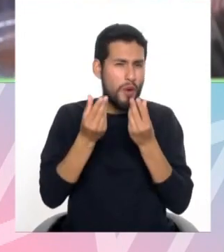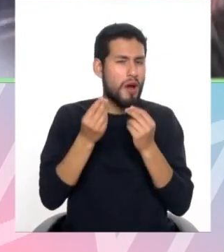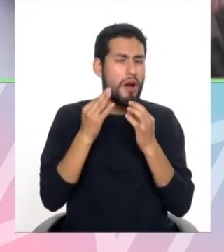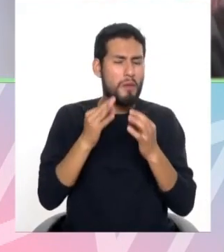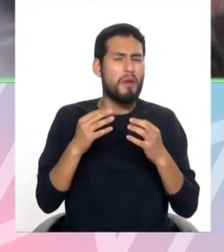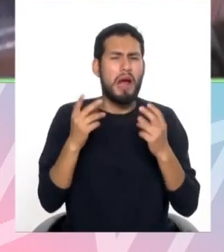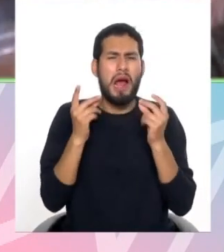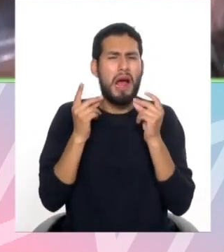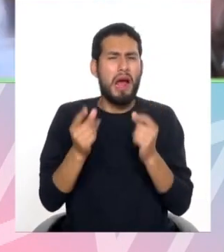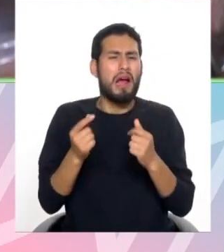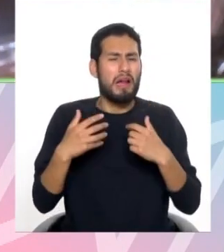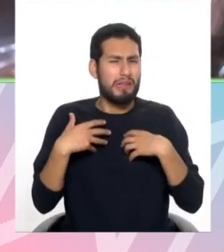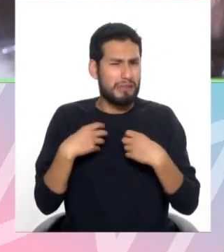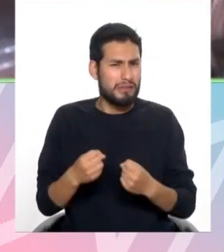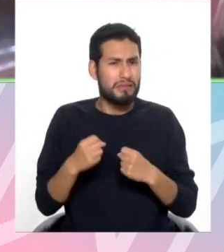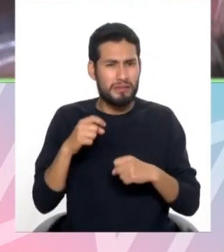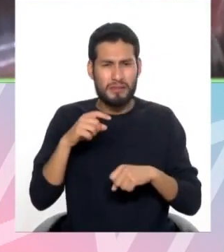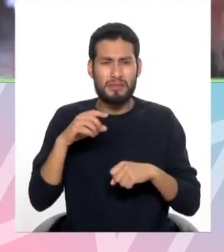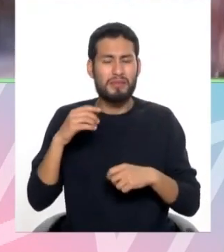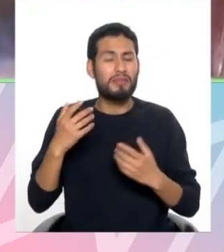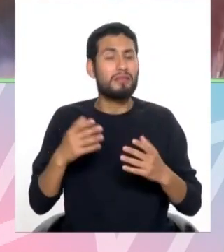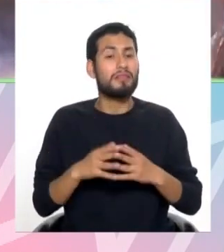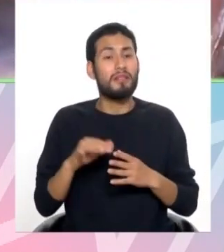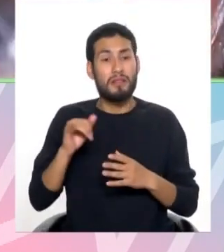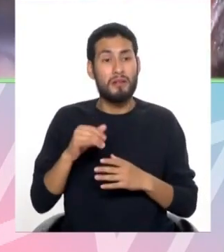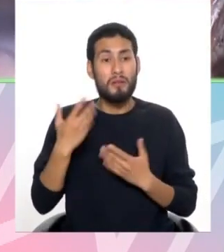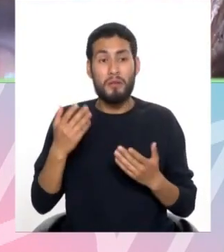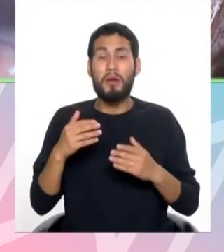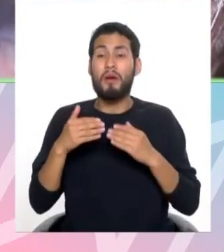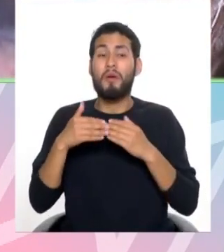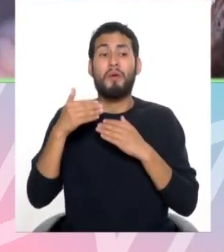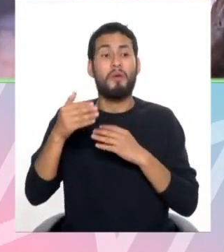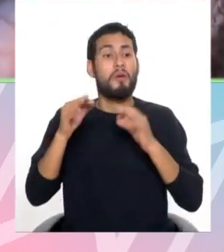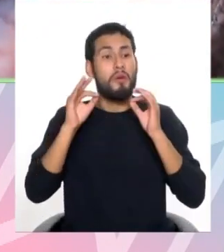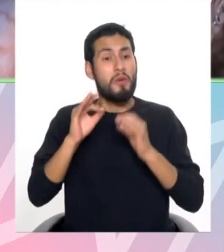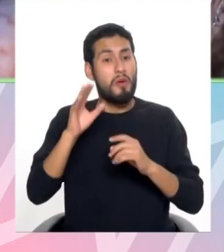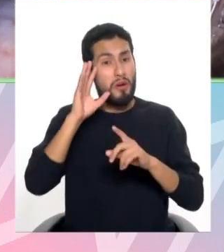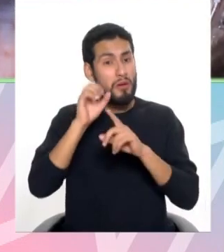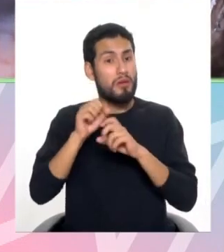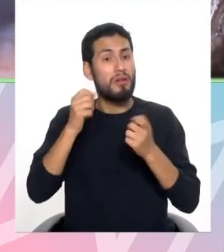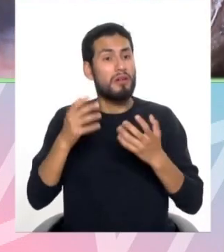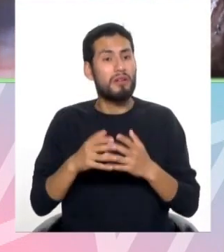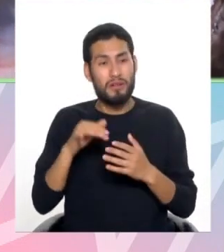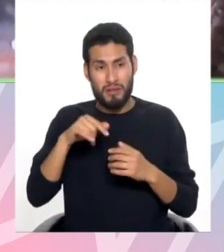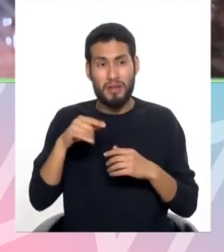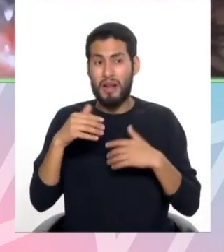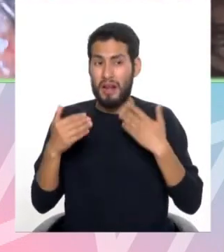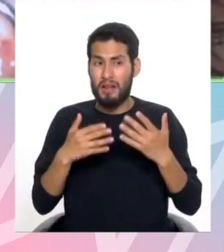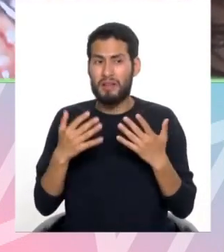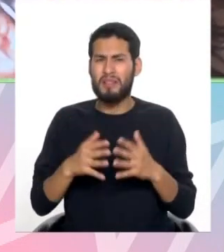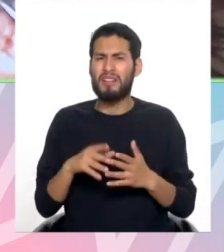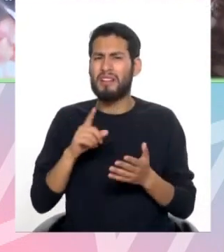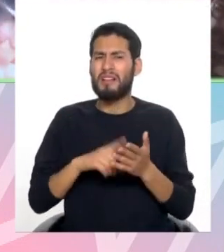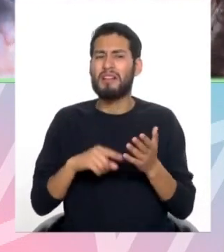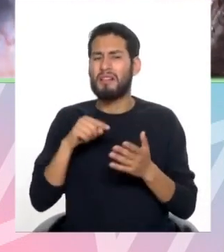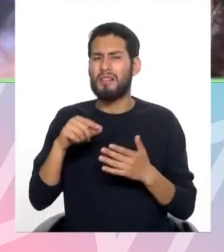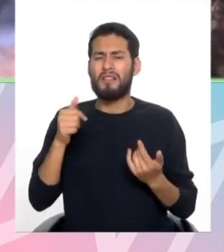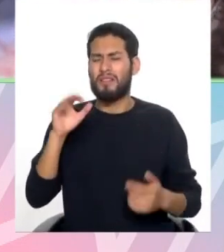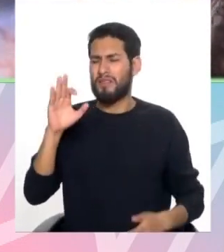ambulatoria, es una recuperación inmediata y también pues pronostica más éxito en la intervención que se está realizando. Estamos hablando de la